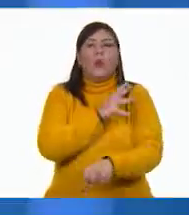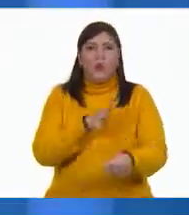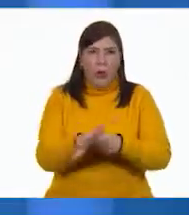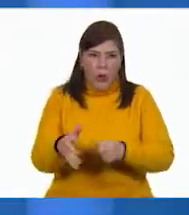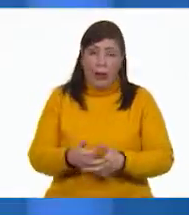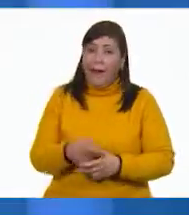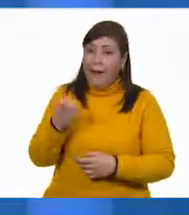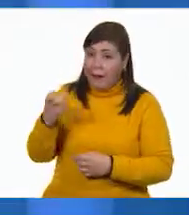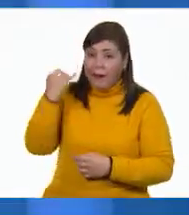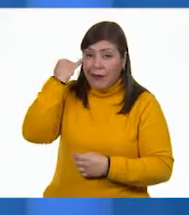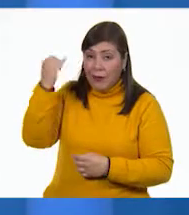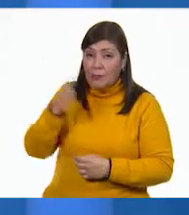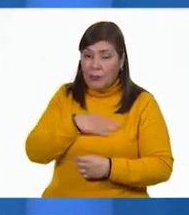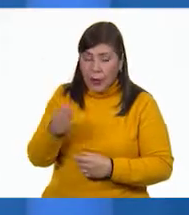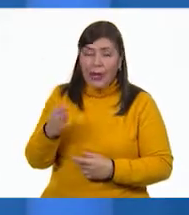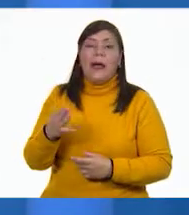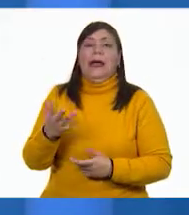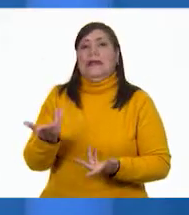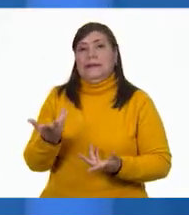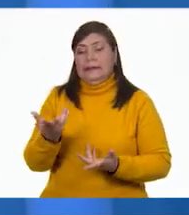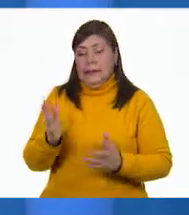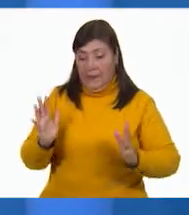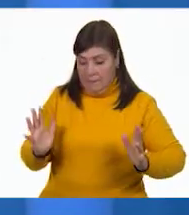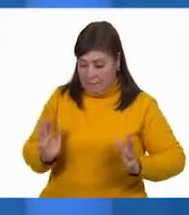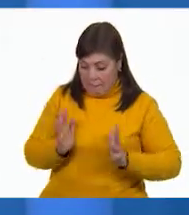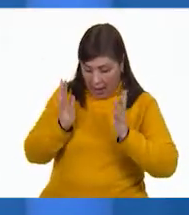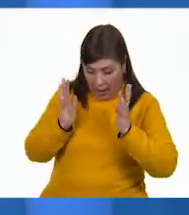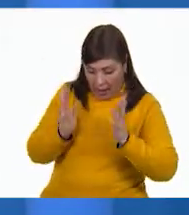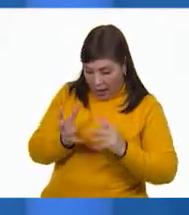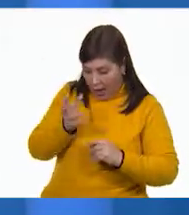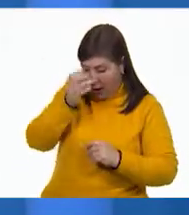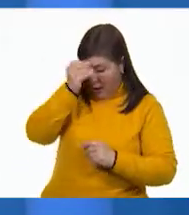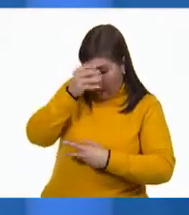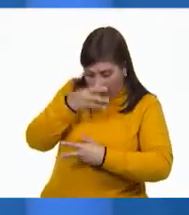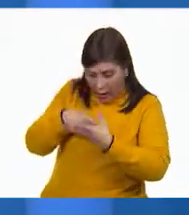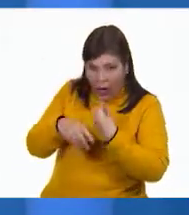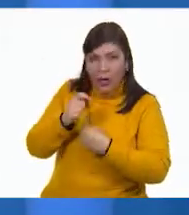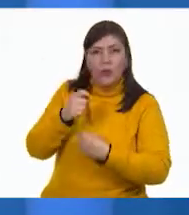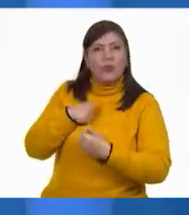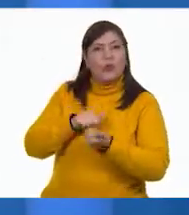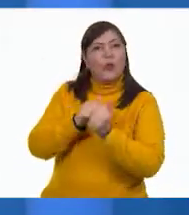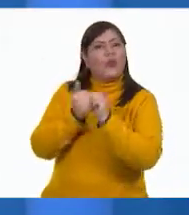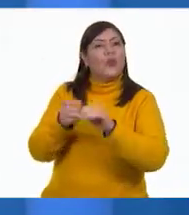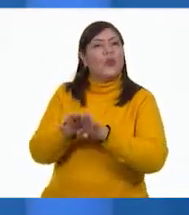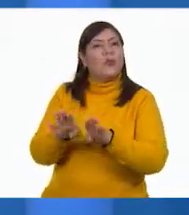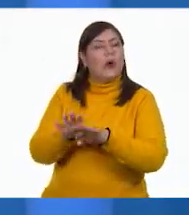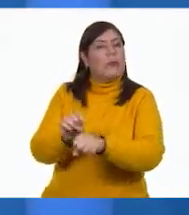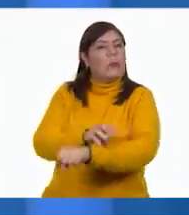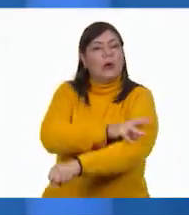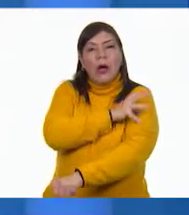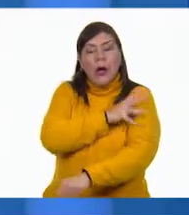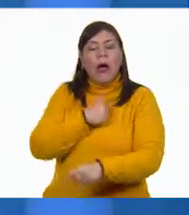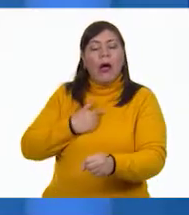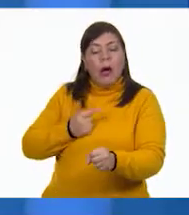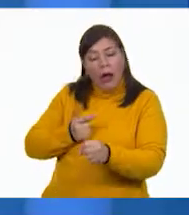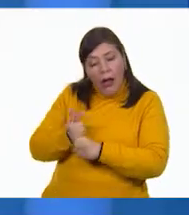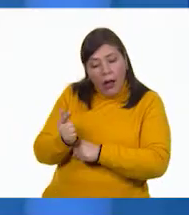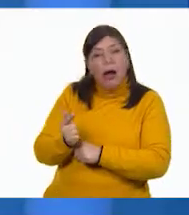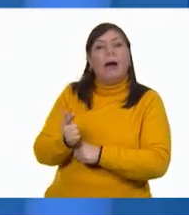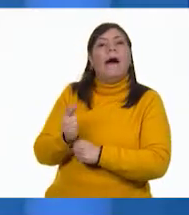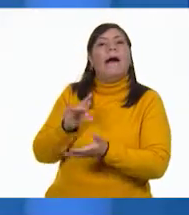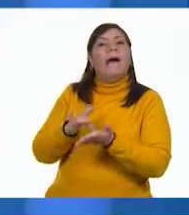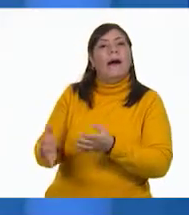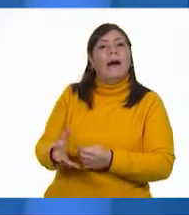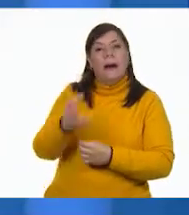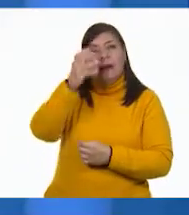¡Qué buena idea! Aprender de la sorpresa y la forma en que éstas se convierten en emoción nos ayuda a identificarla y aprender